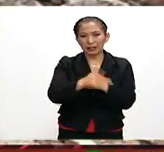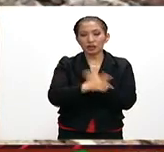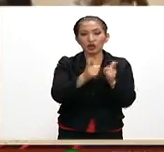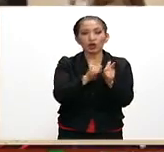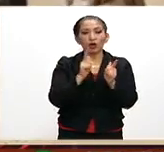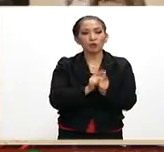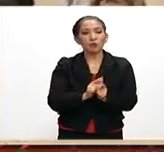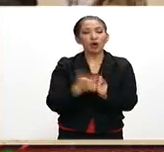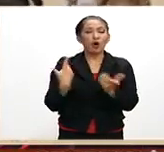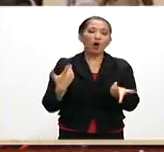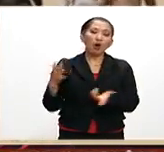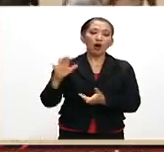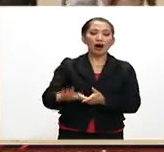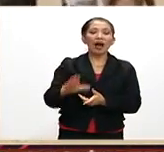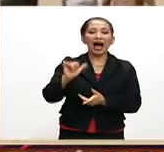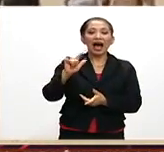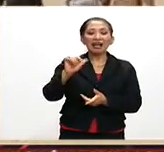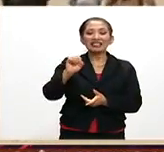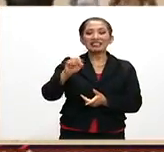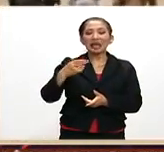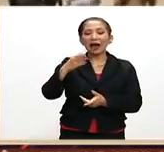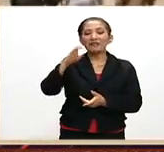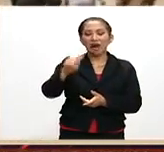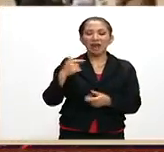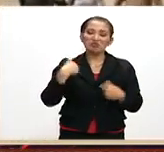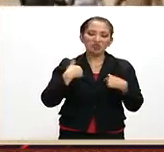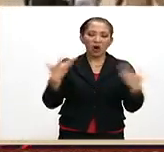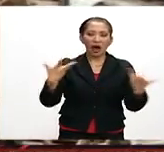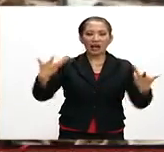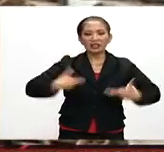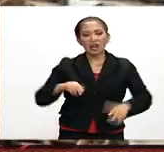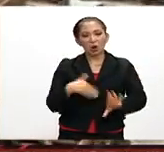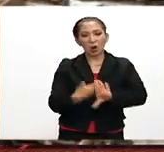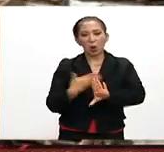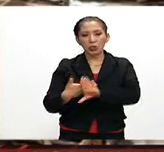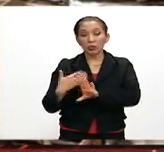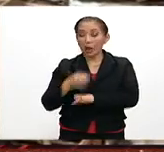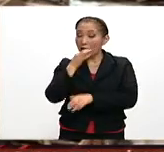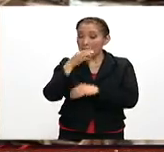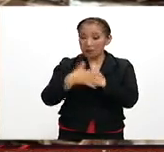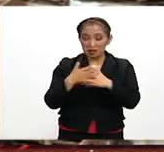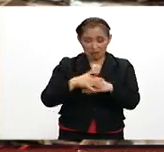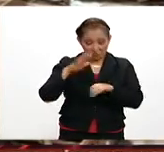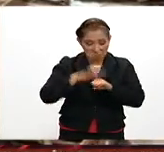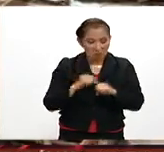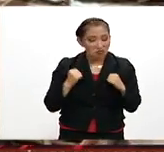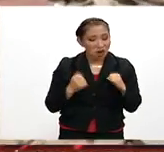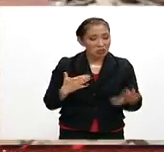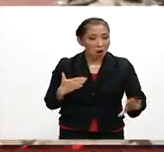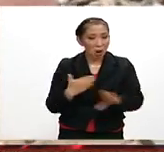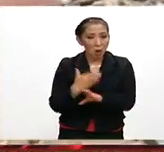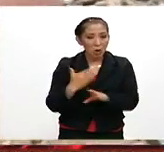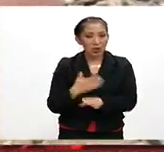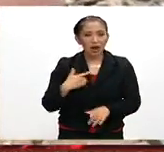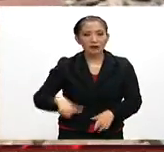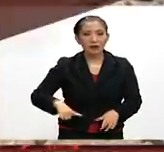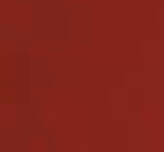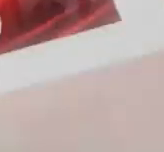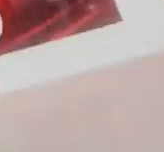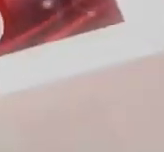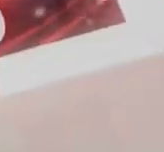islámico radical Al-Shabaab se adjudicó la autoría del ataque y advirtió que intensificara su campaña contra el gobierno.